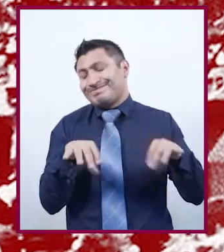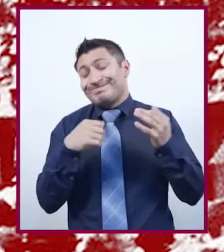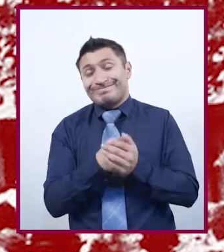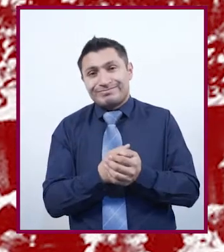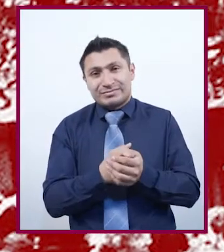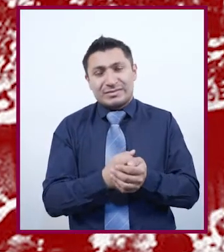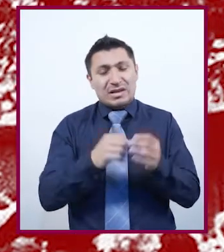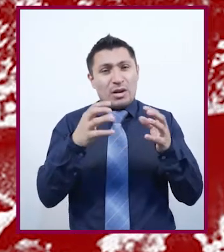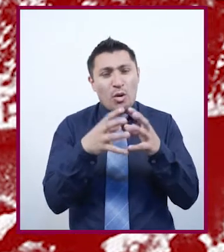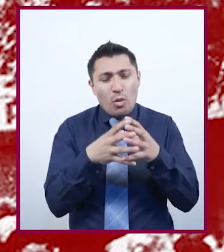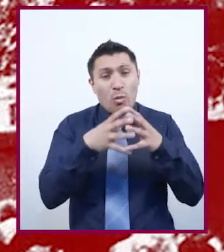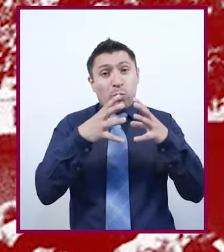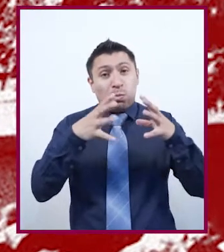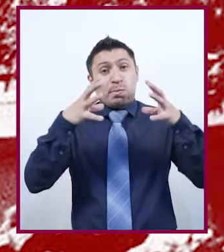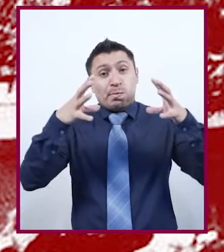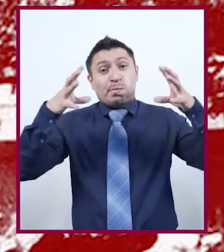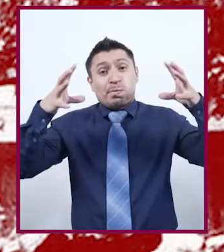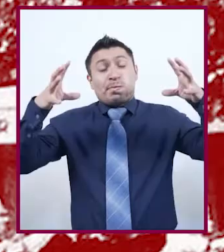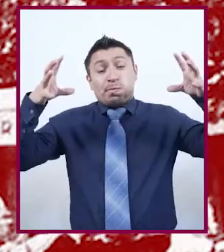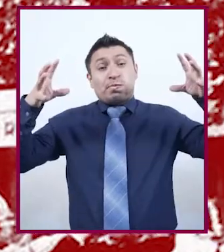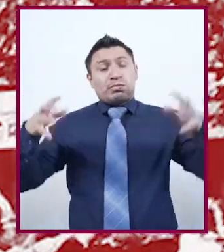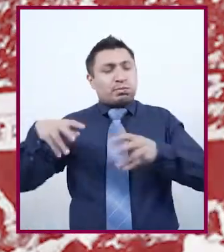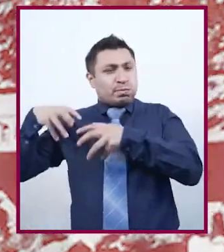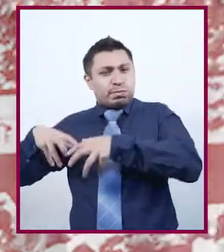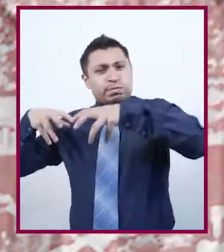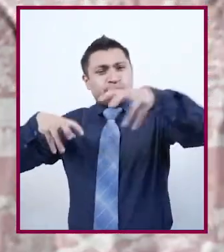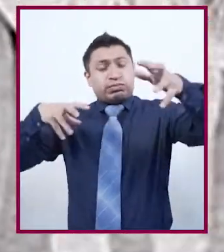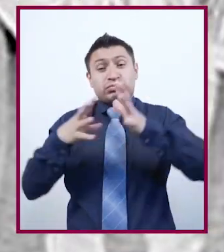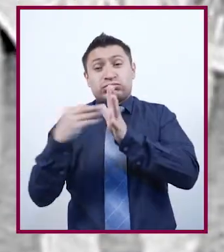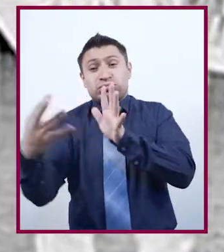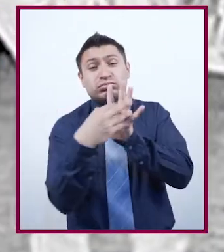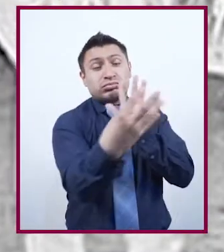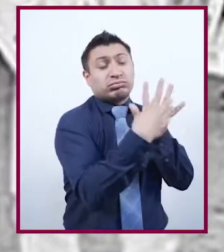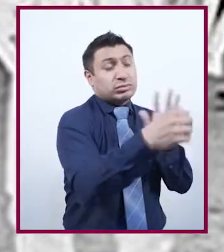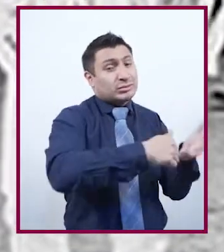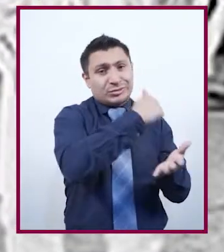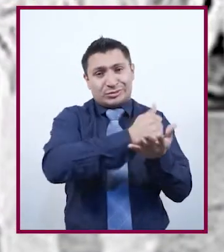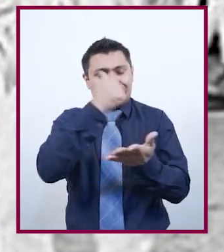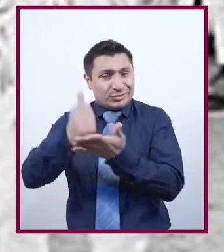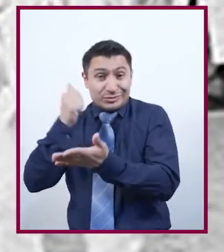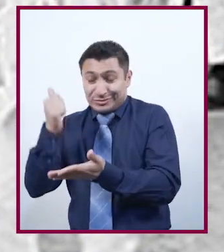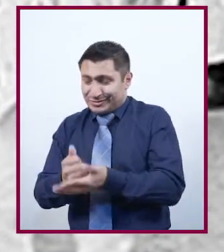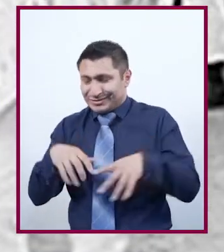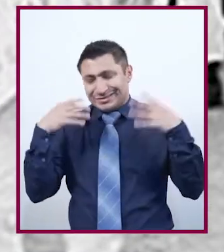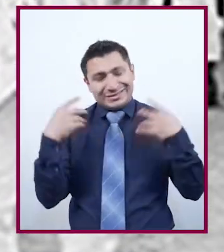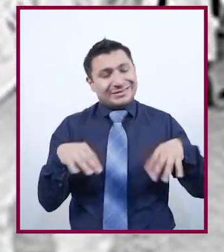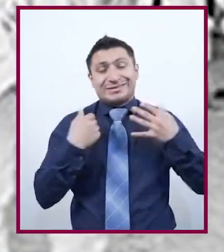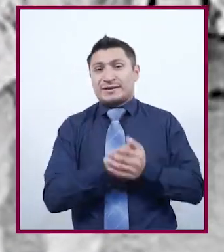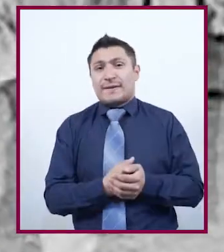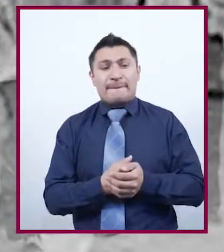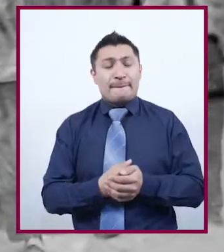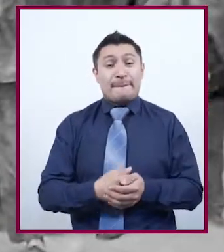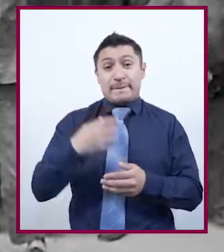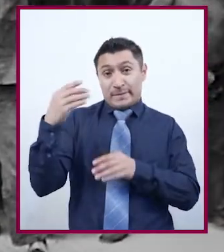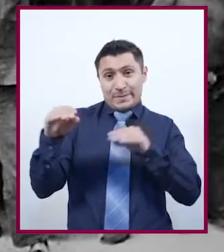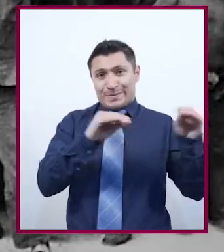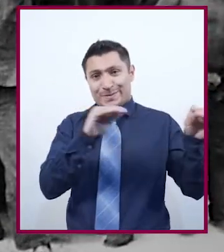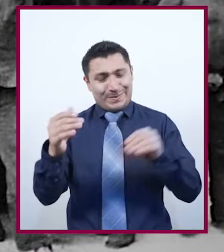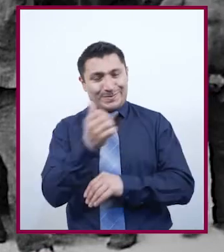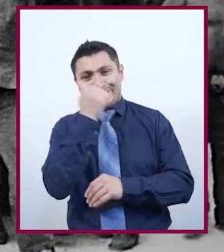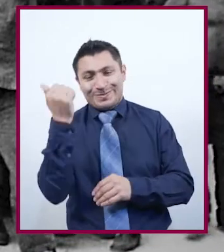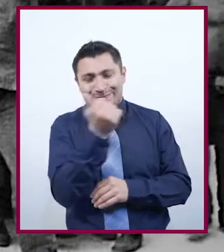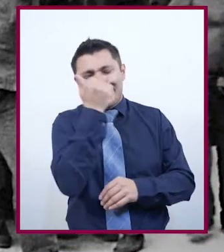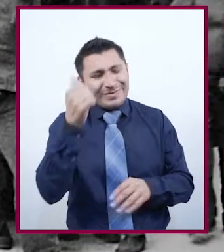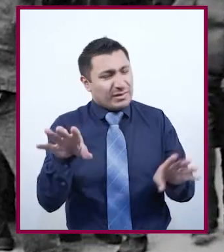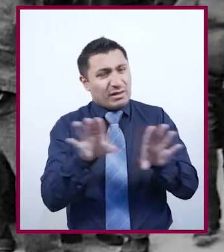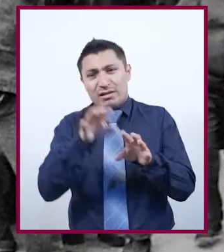medicina. La bola de nieve se hizo más grande, las protestas se contagiaron a la ciudad de Rosario, en La Plata y Tucumán. Estos